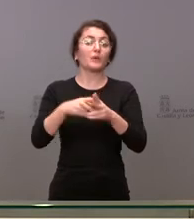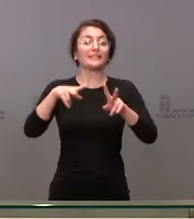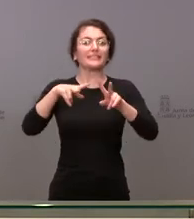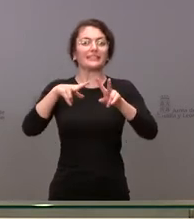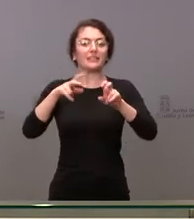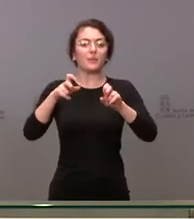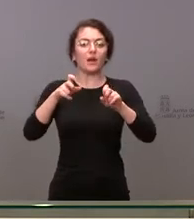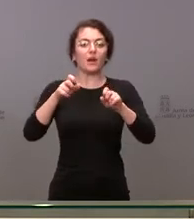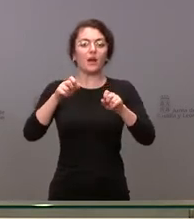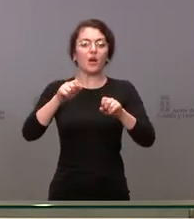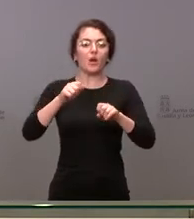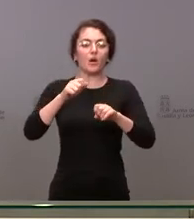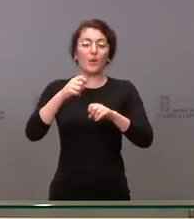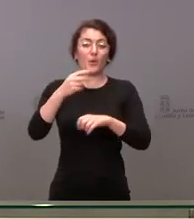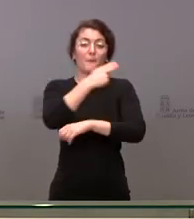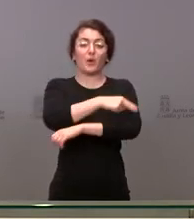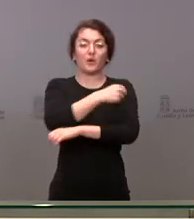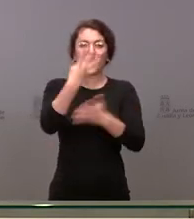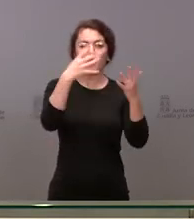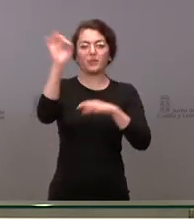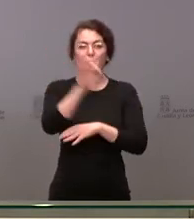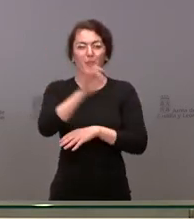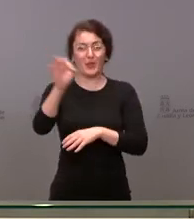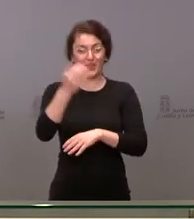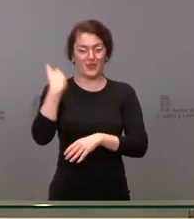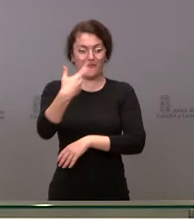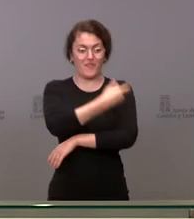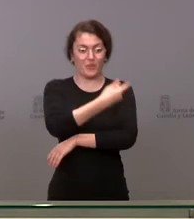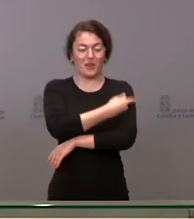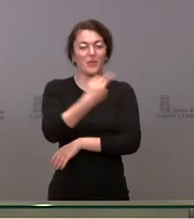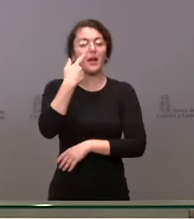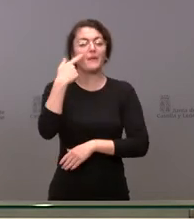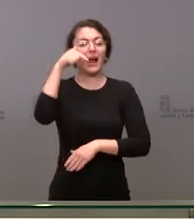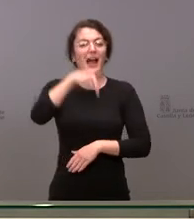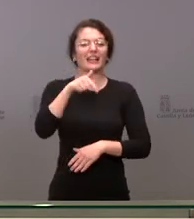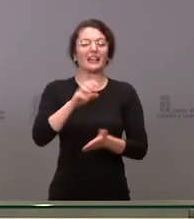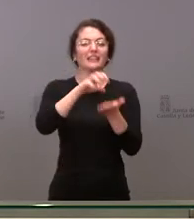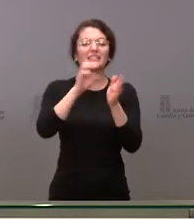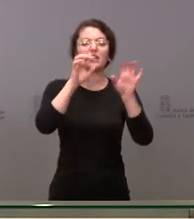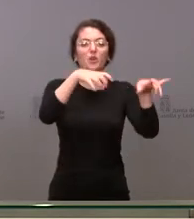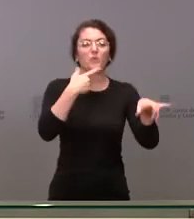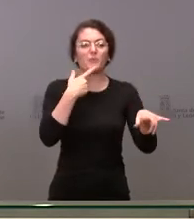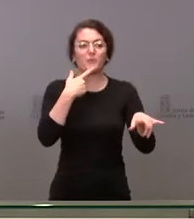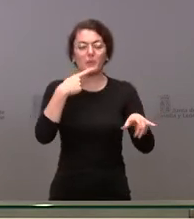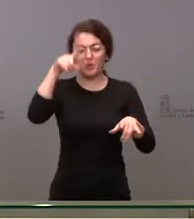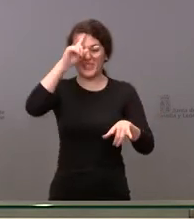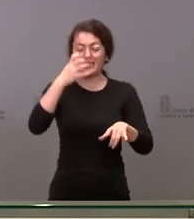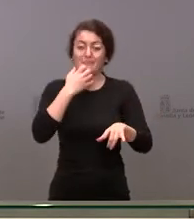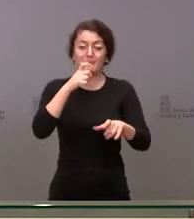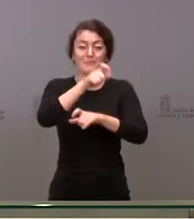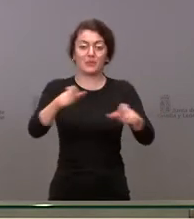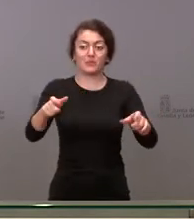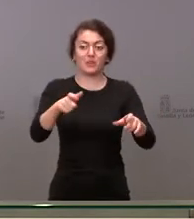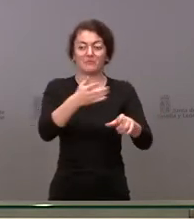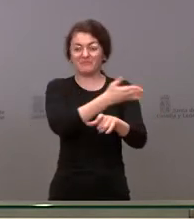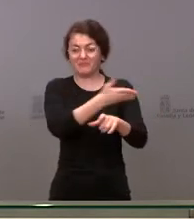estaríamos hablando en Castilla y León? Porque no todo el mundo se puede vacunar. No sé si ustedes barajan cifras de antivacunas,